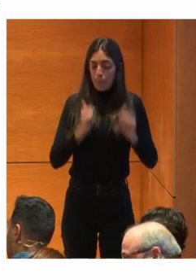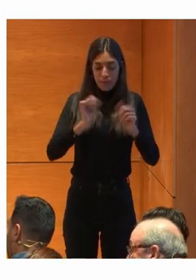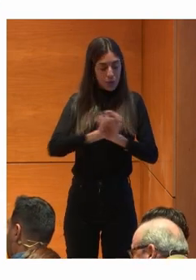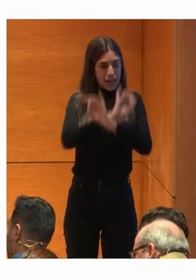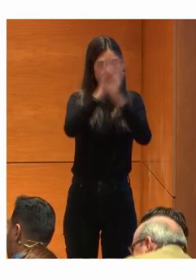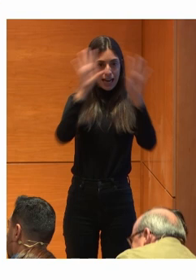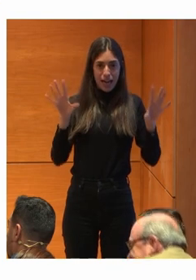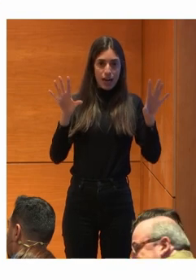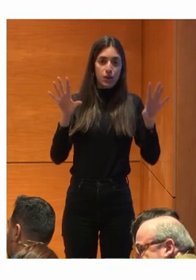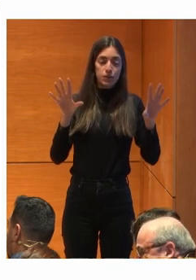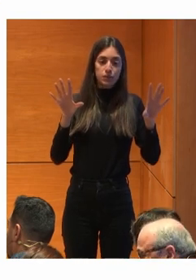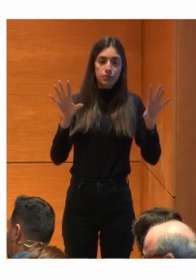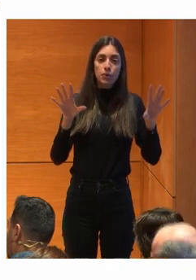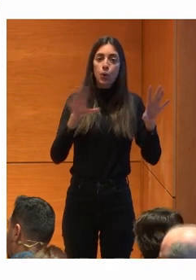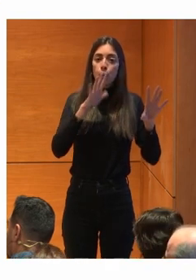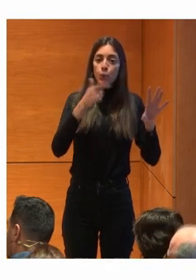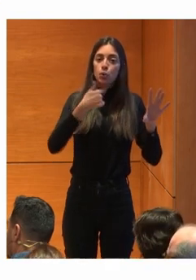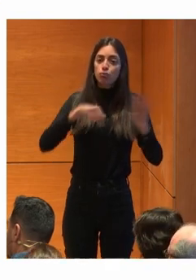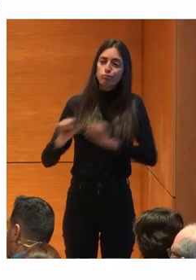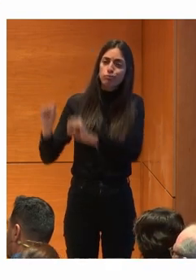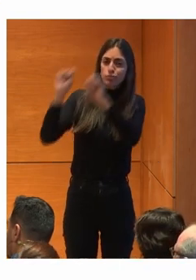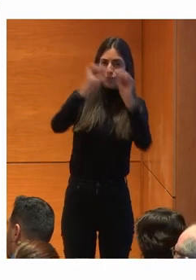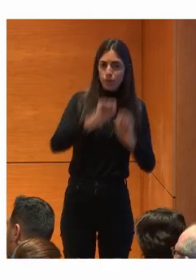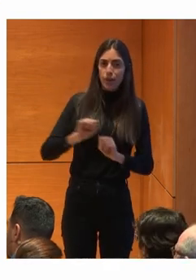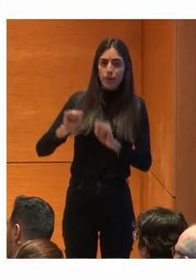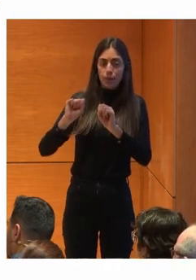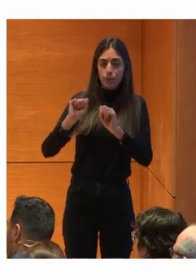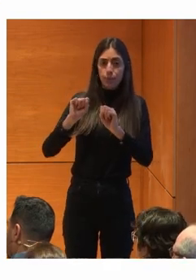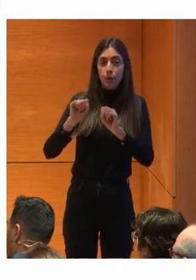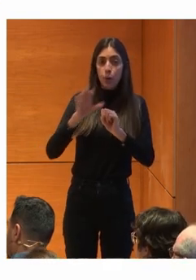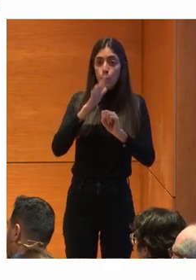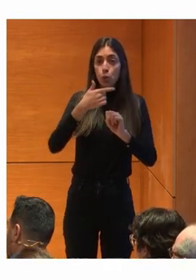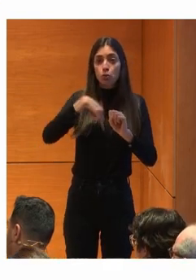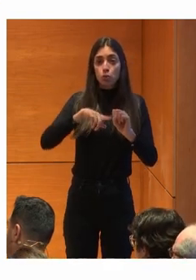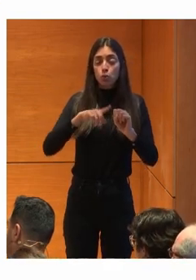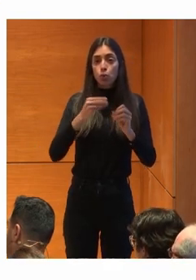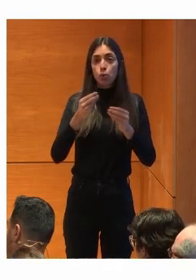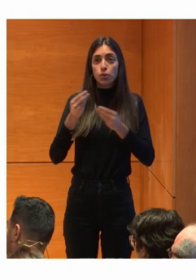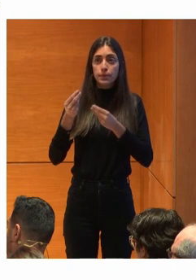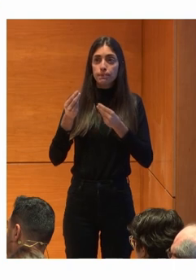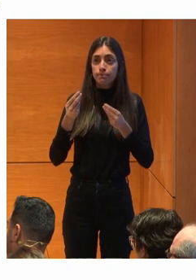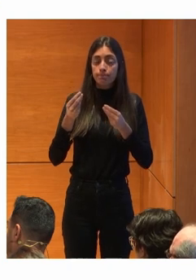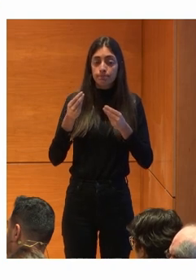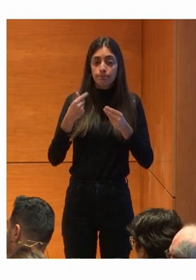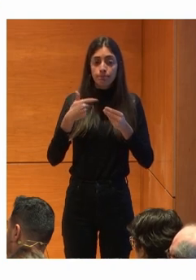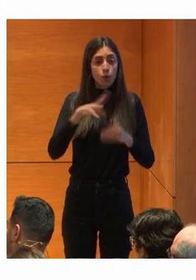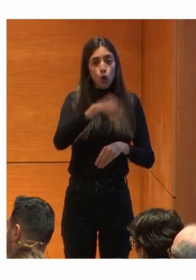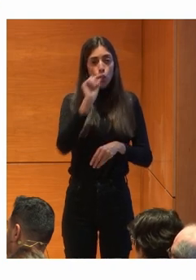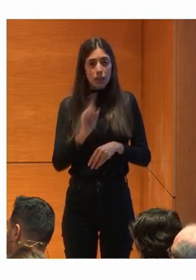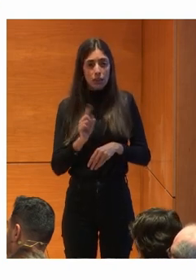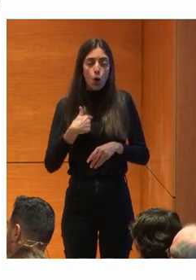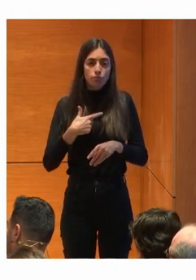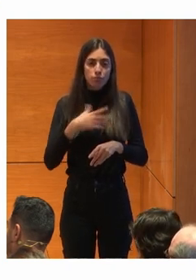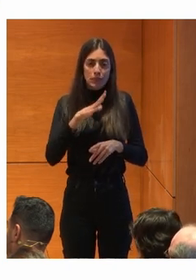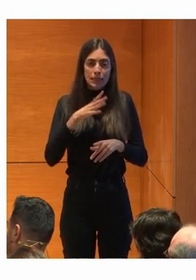condición Que defendimos Y es que No entendíamos O entendemos Lo pasarlo positivo La